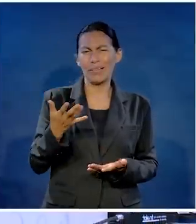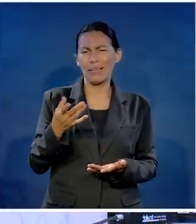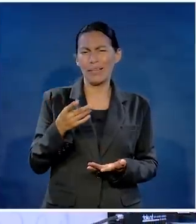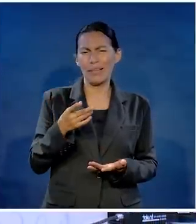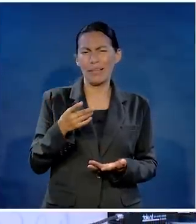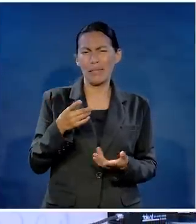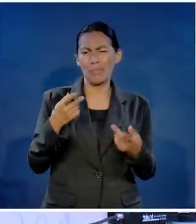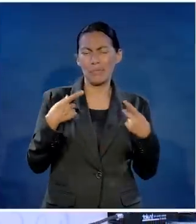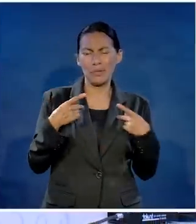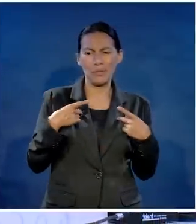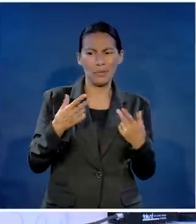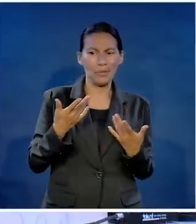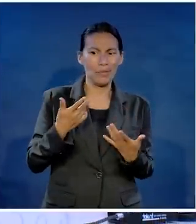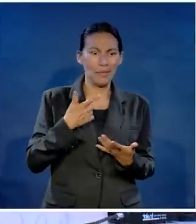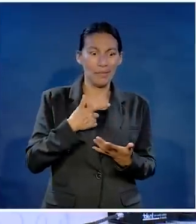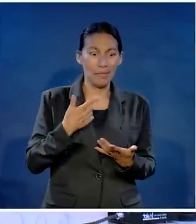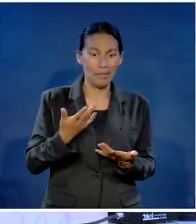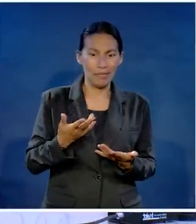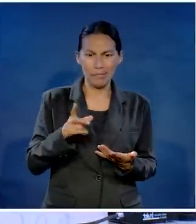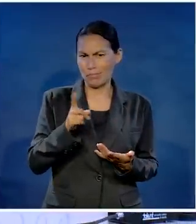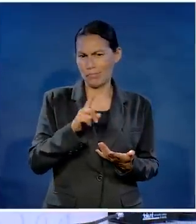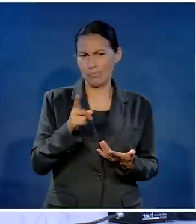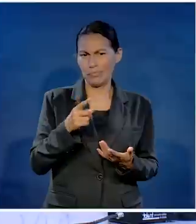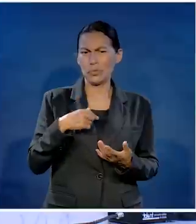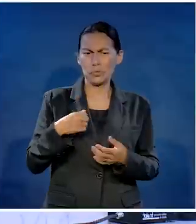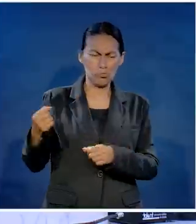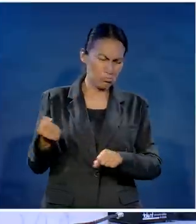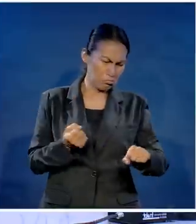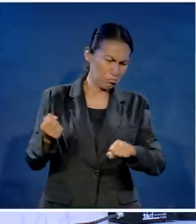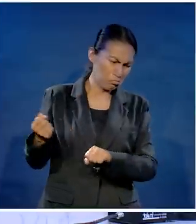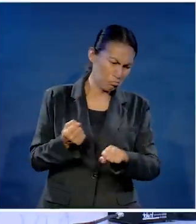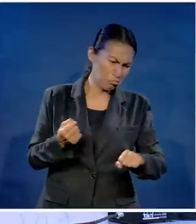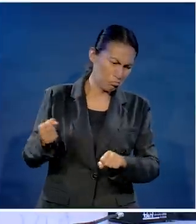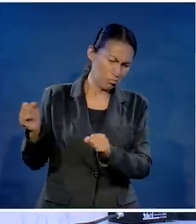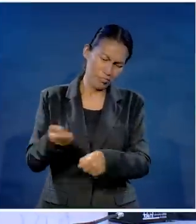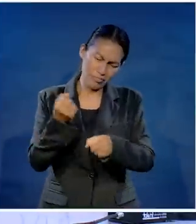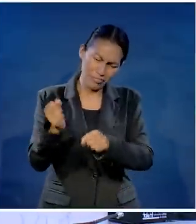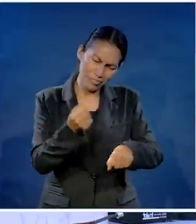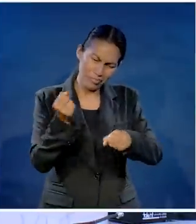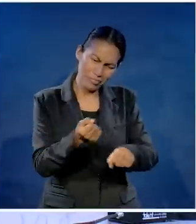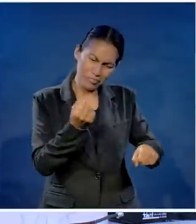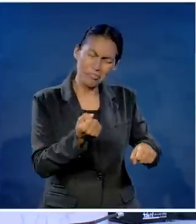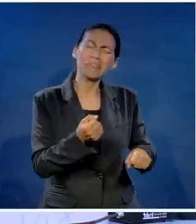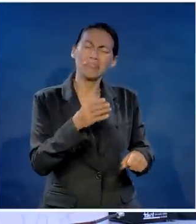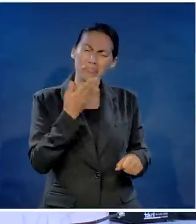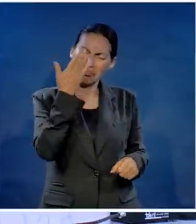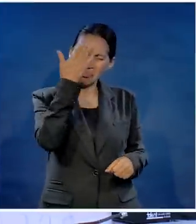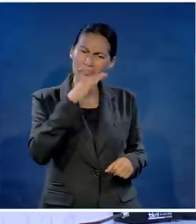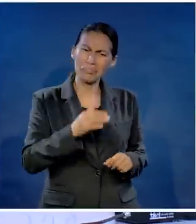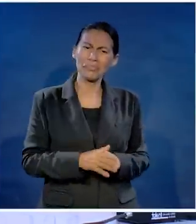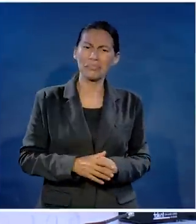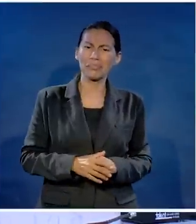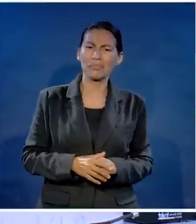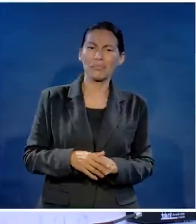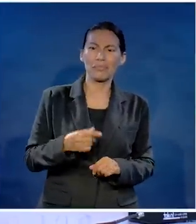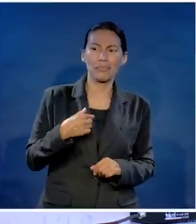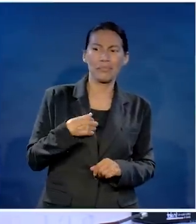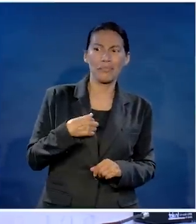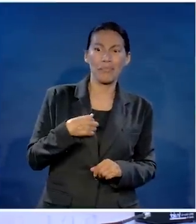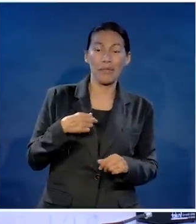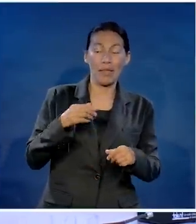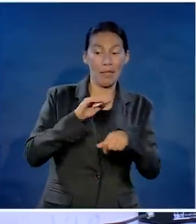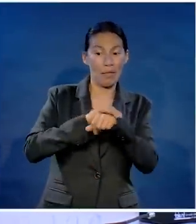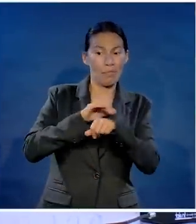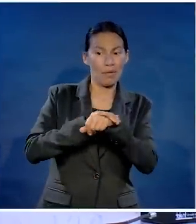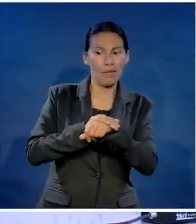no tenía mucha experiencia en eso de conquistar gente lo único que sabía era barrer y trapear muy bien los salones y